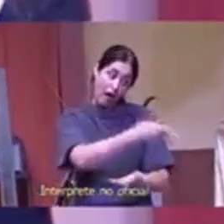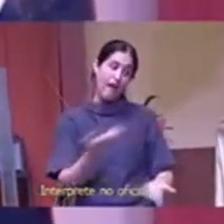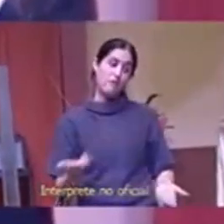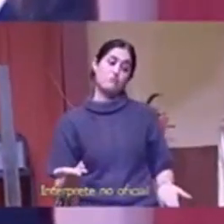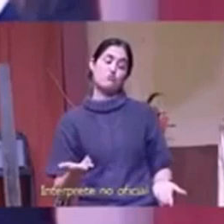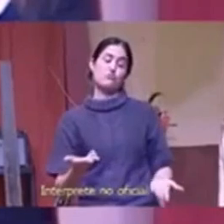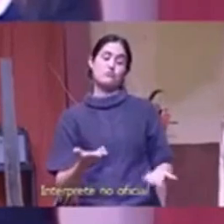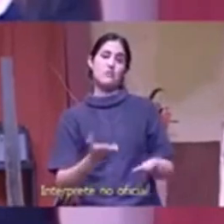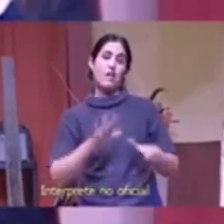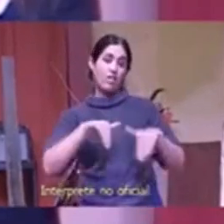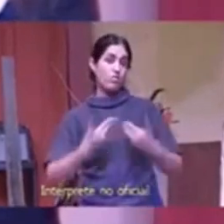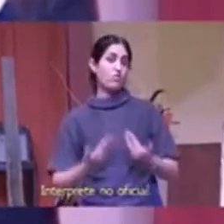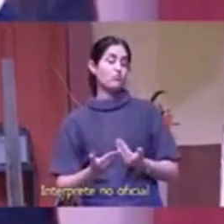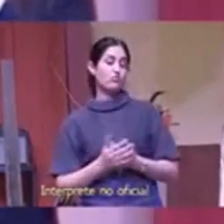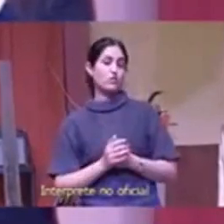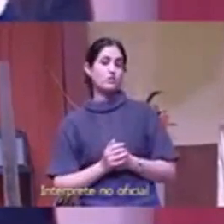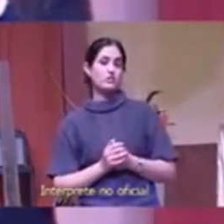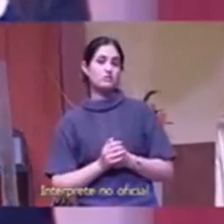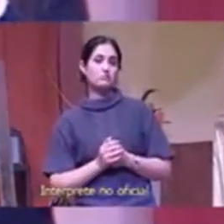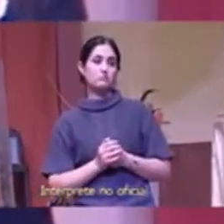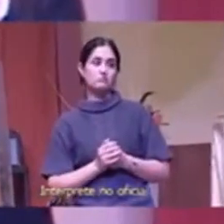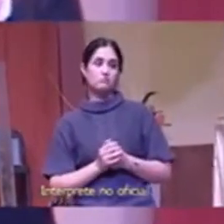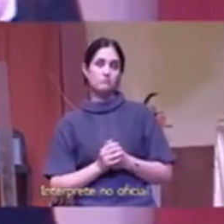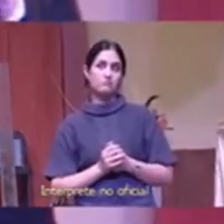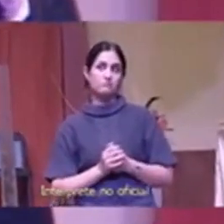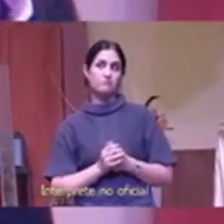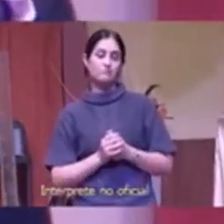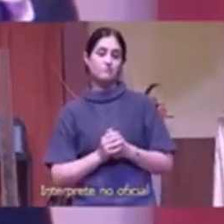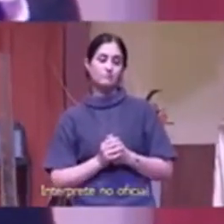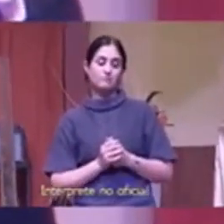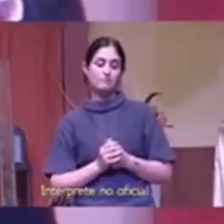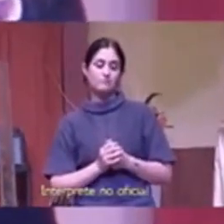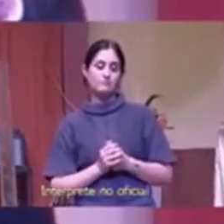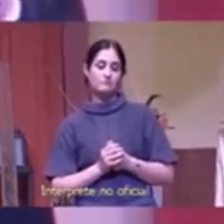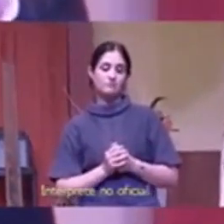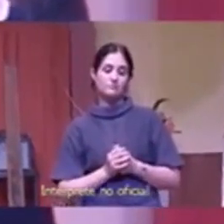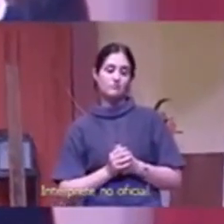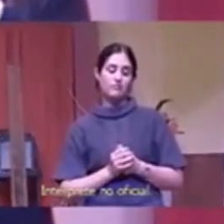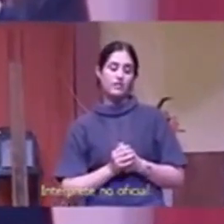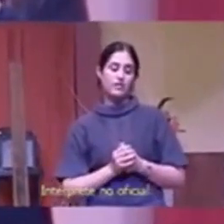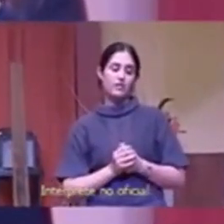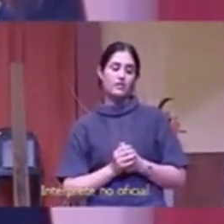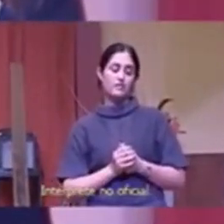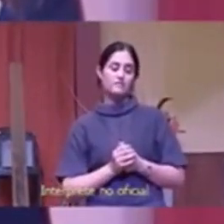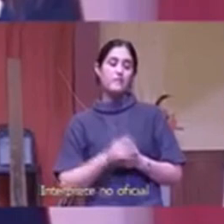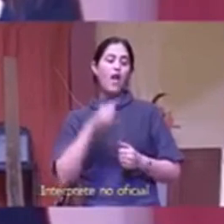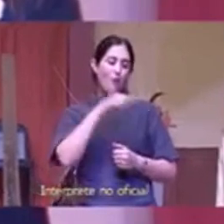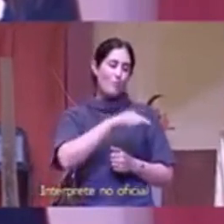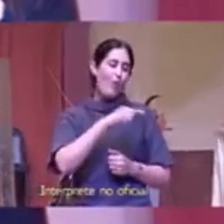de hecho porque sos cristiano